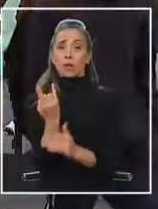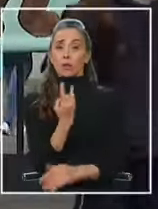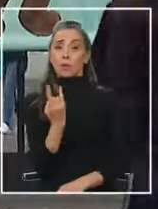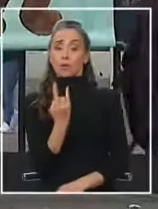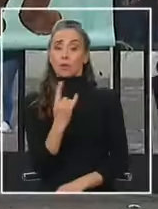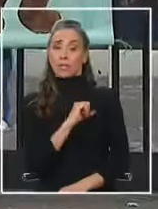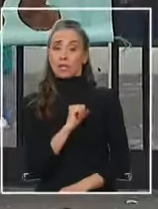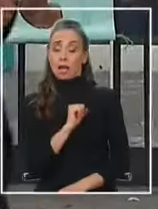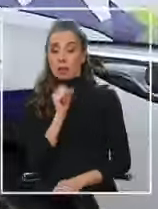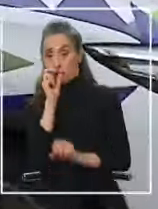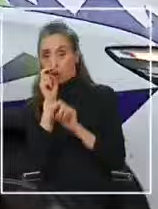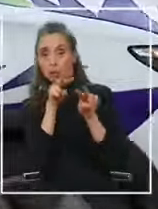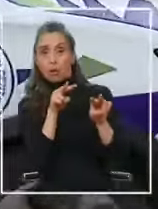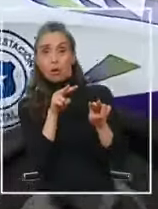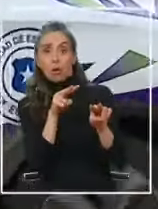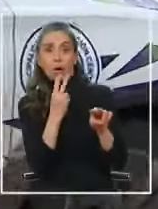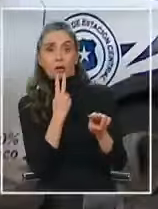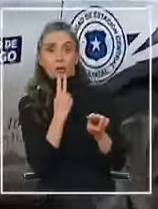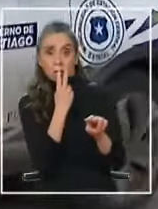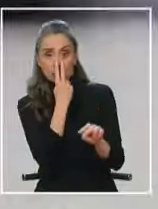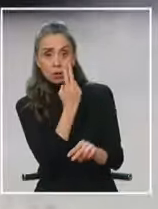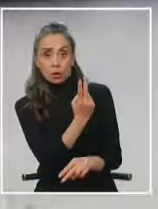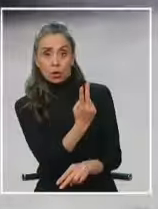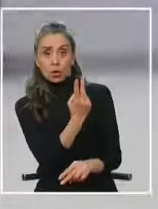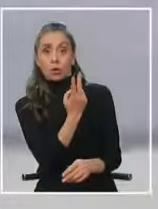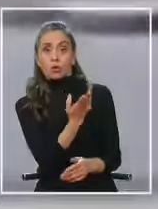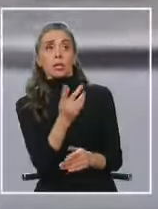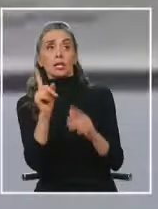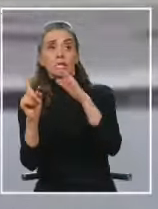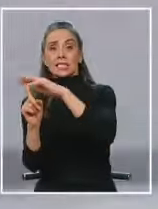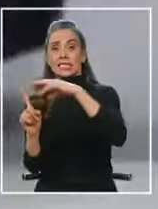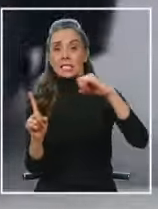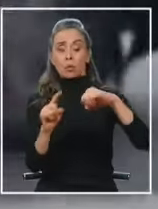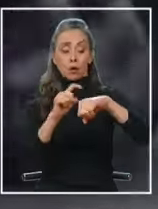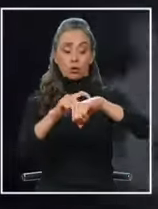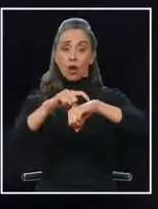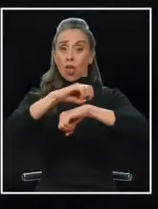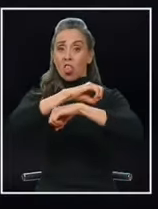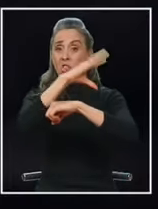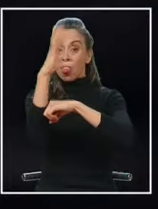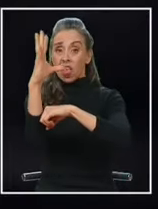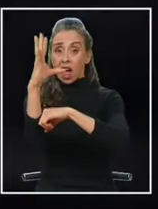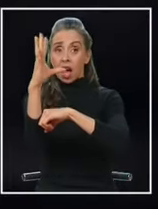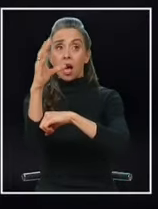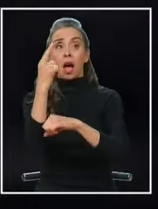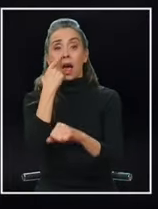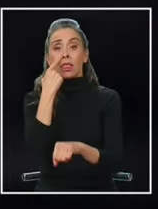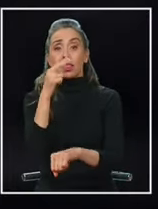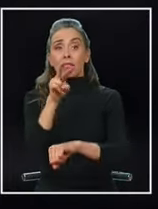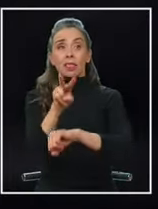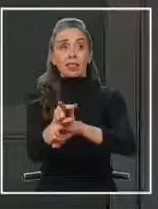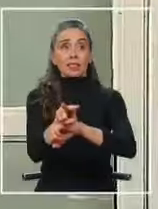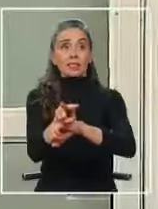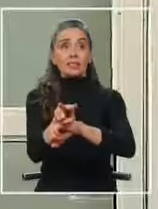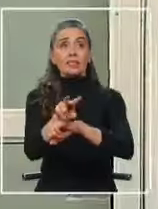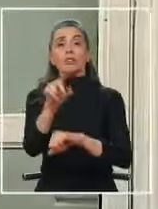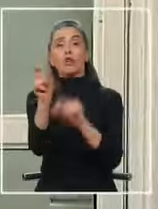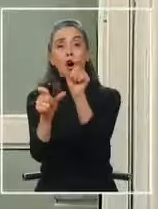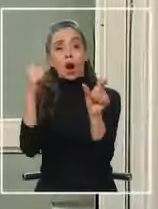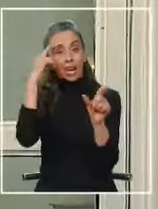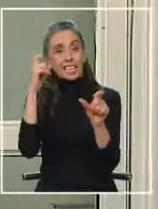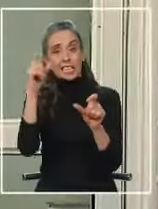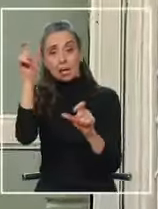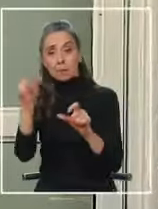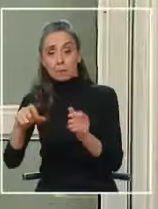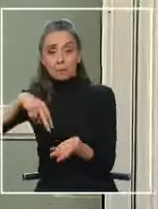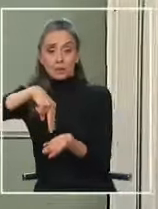Universidad de Santiago vivieron frente a esta escena. A plena luz del día se convirtieron en testigos de lo que creen fue